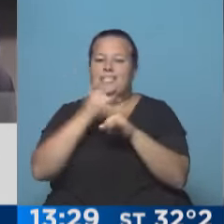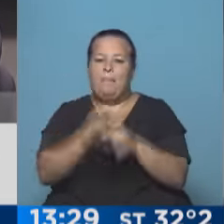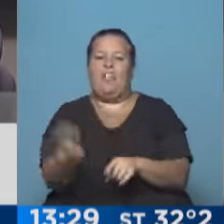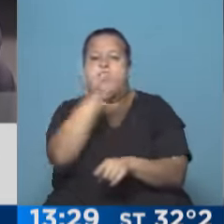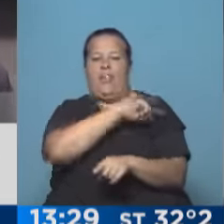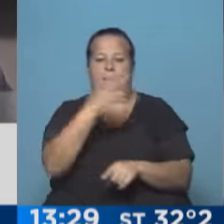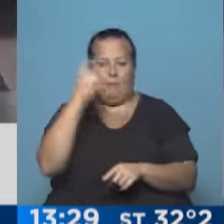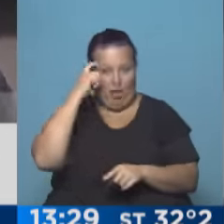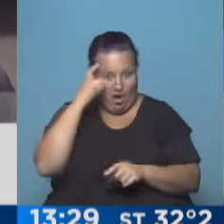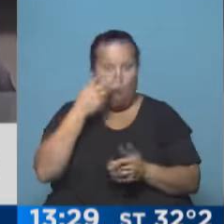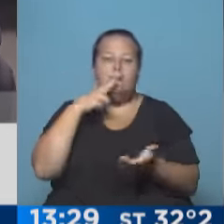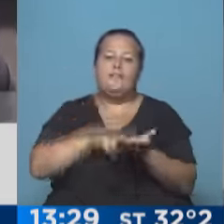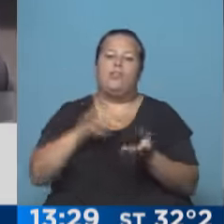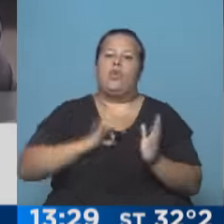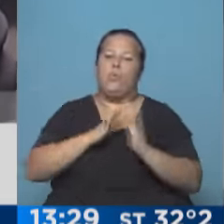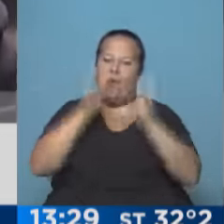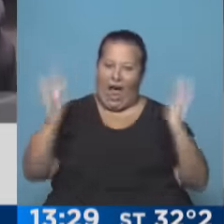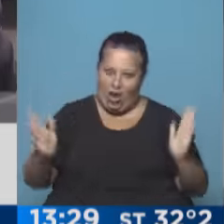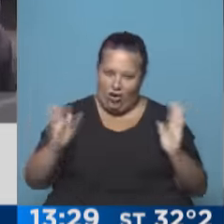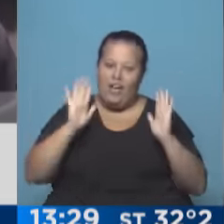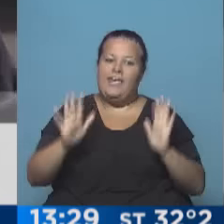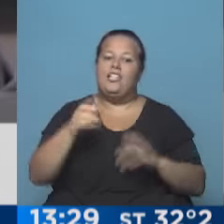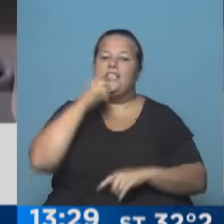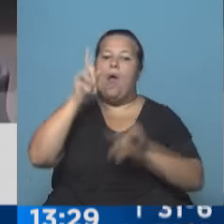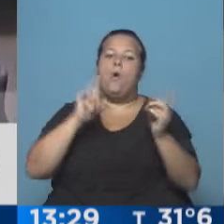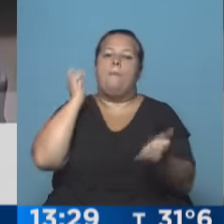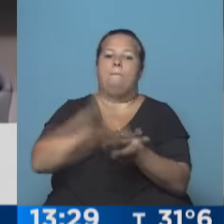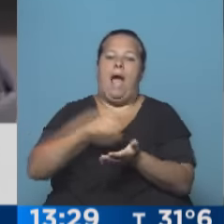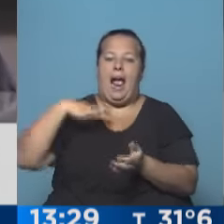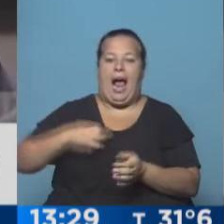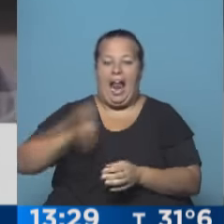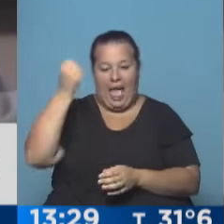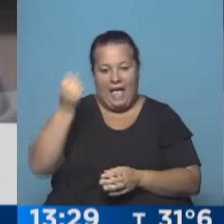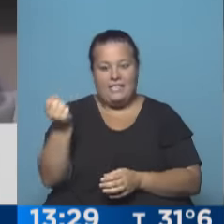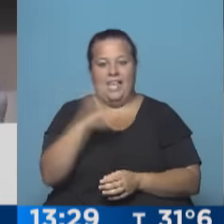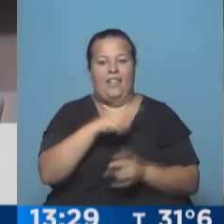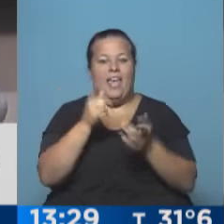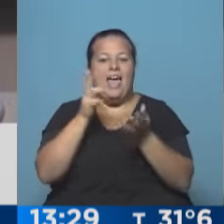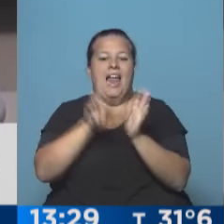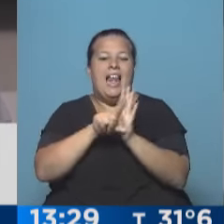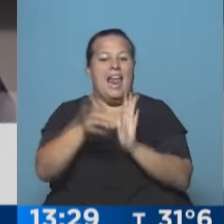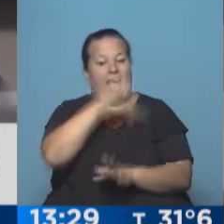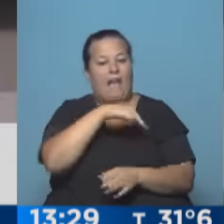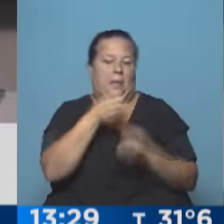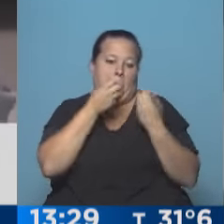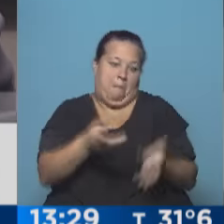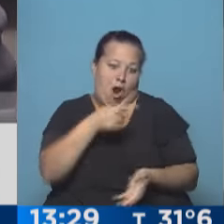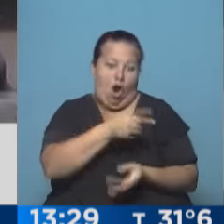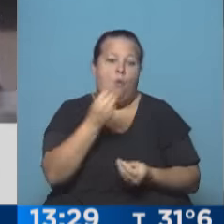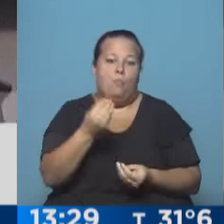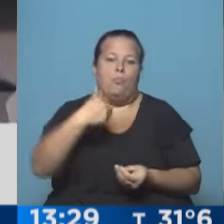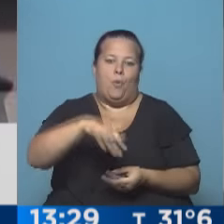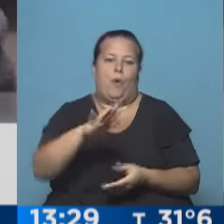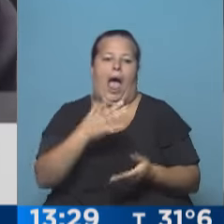retroactivo el primero de enero porque es un impuesto anual, con lo cual aquellos que pagaron ganancias con el viejo régimen ahora se verán beneficiados porque va haber